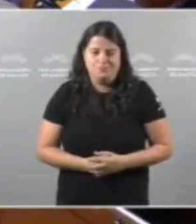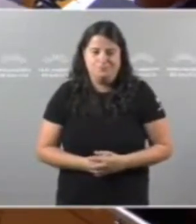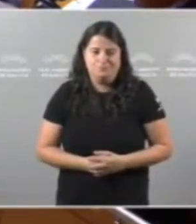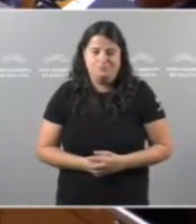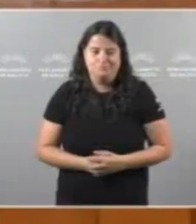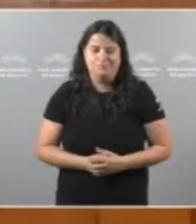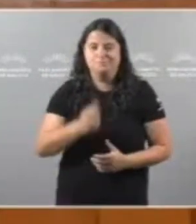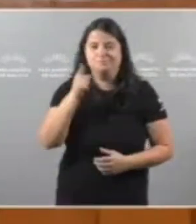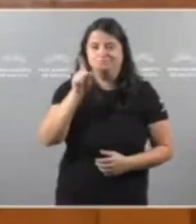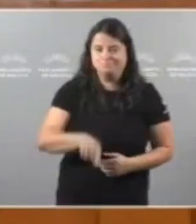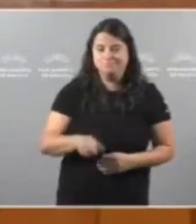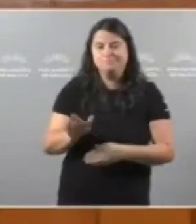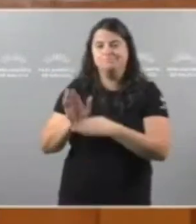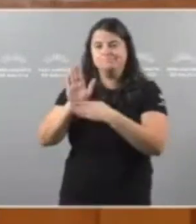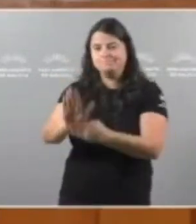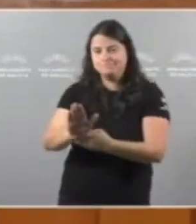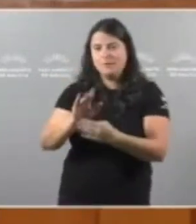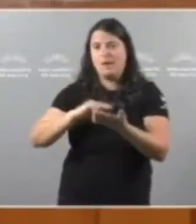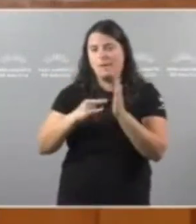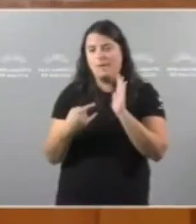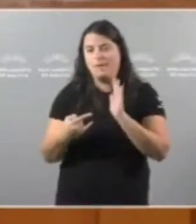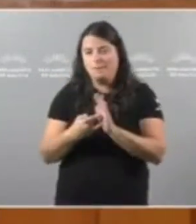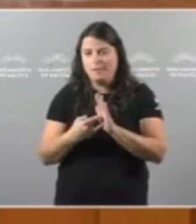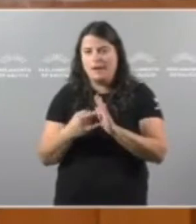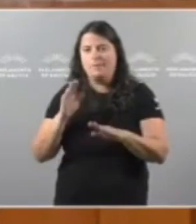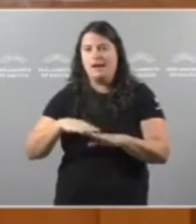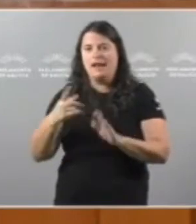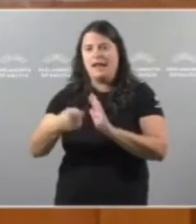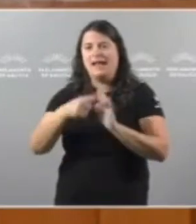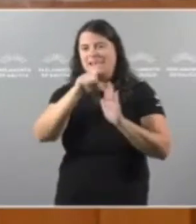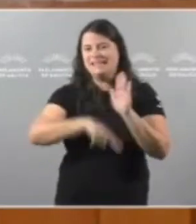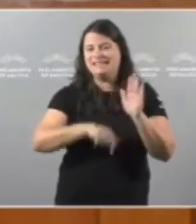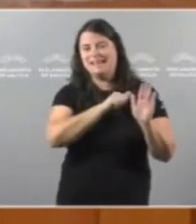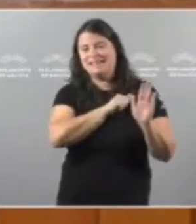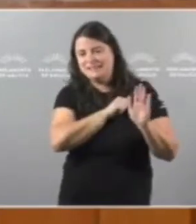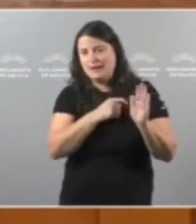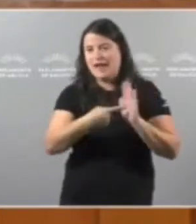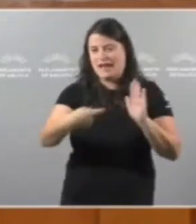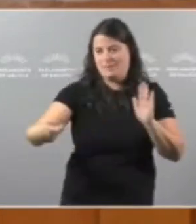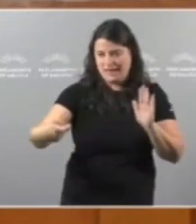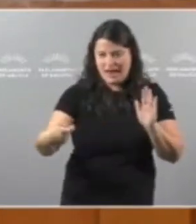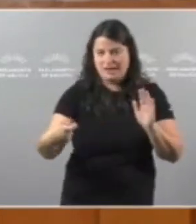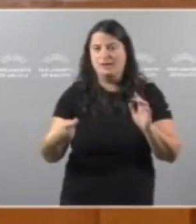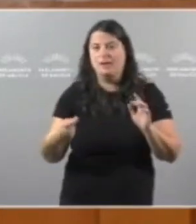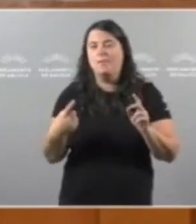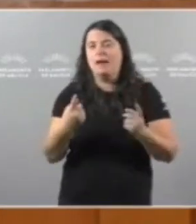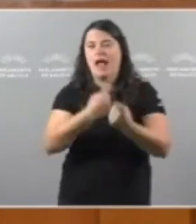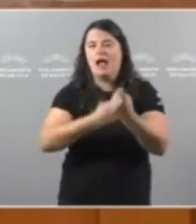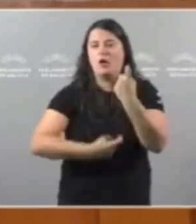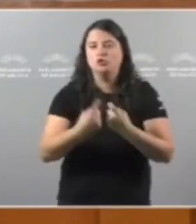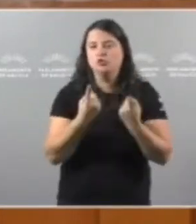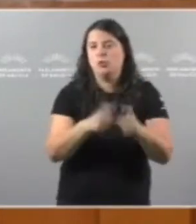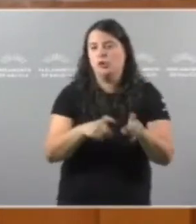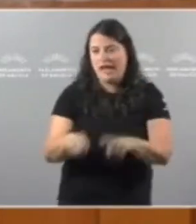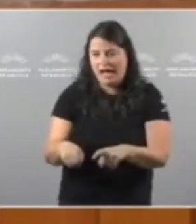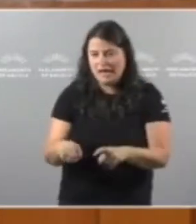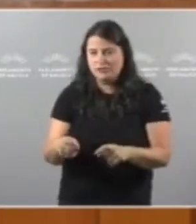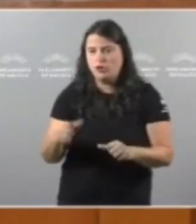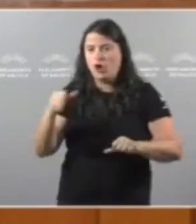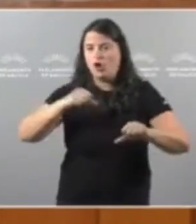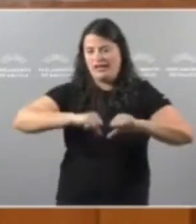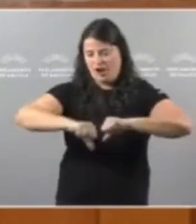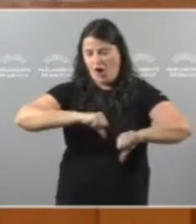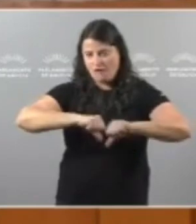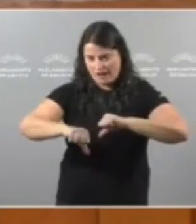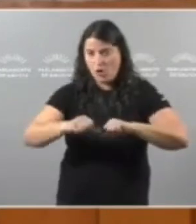Tambén proponemos Un plan Para eliminar As listas de espera En consultas E en quirófanos